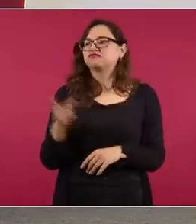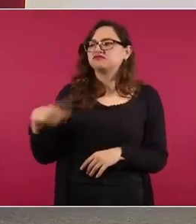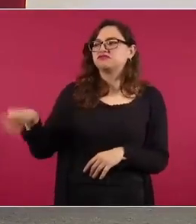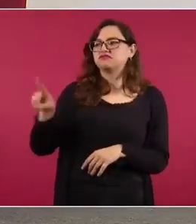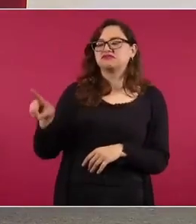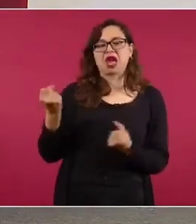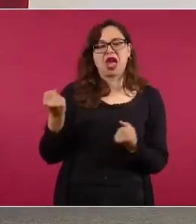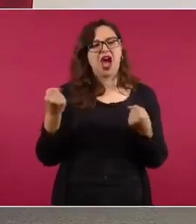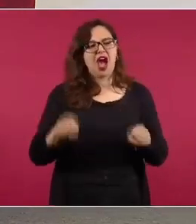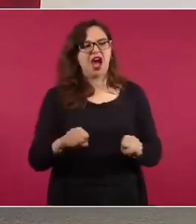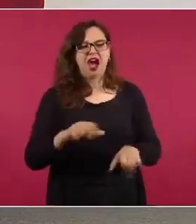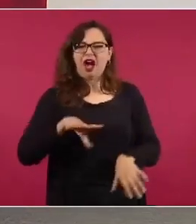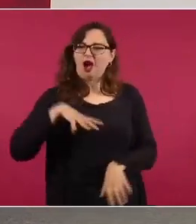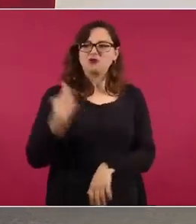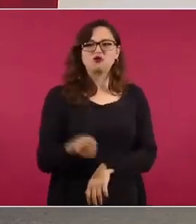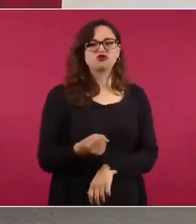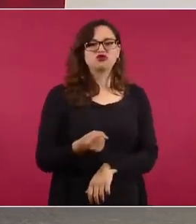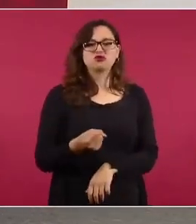hablando del 12